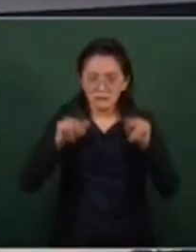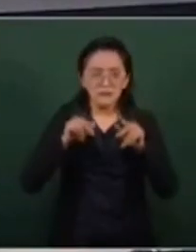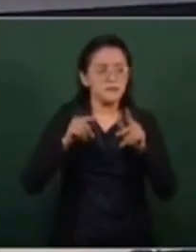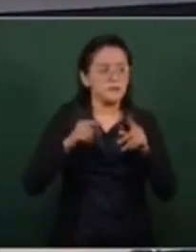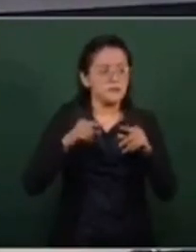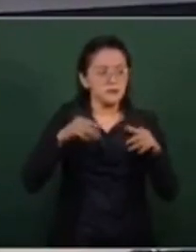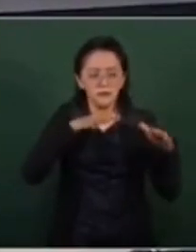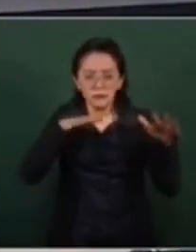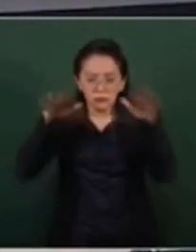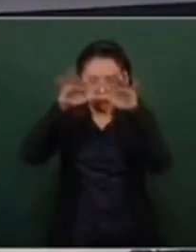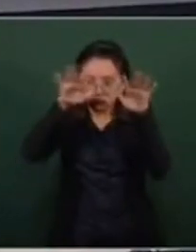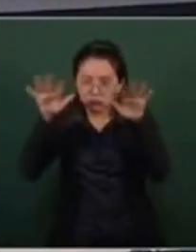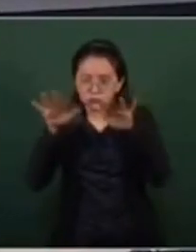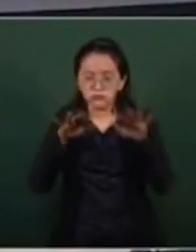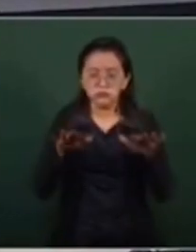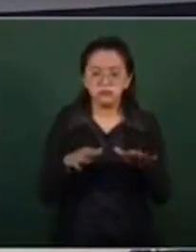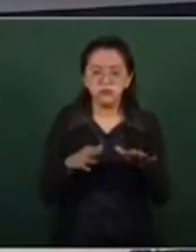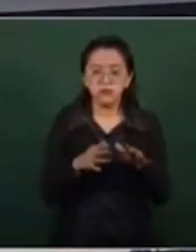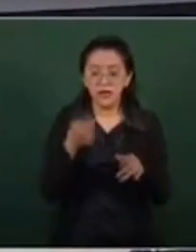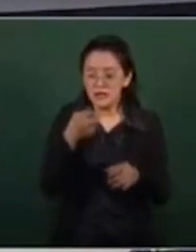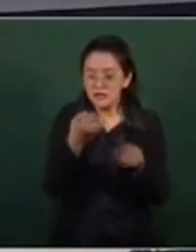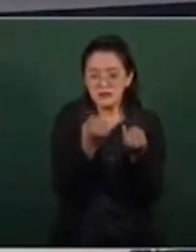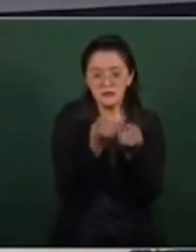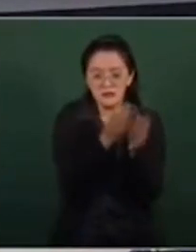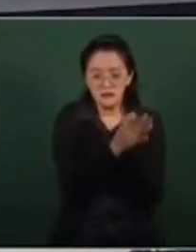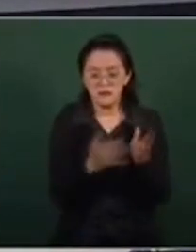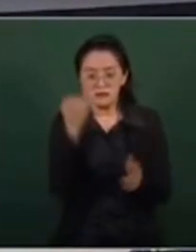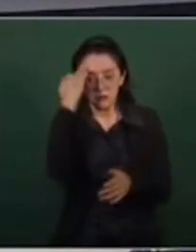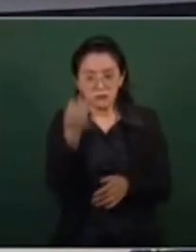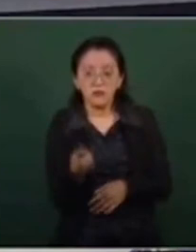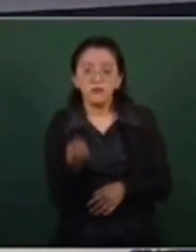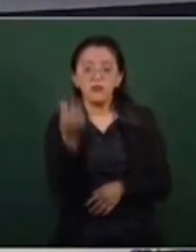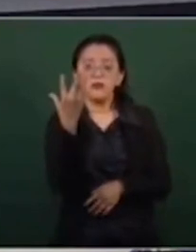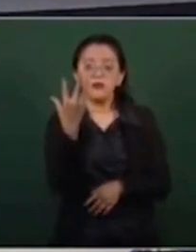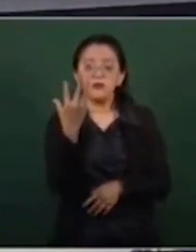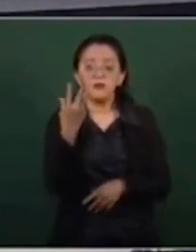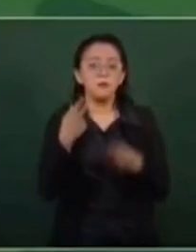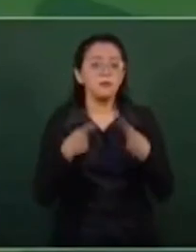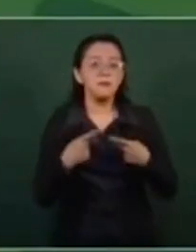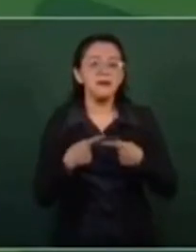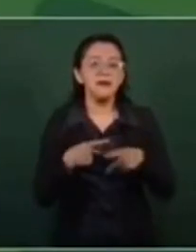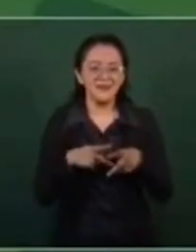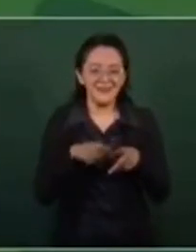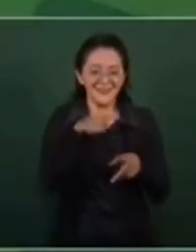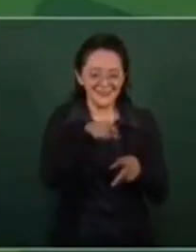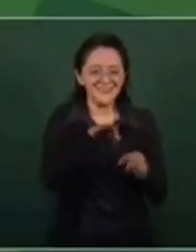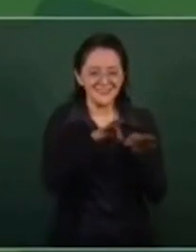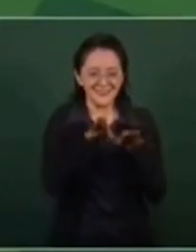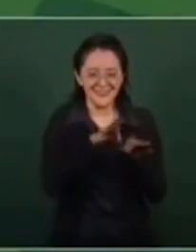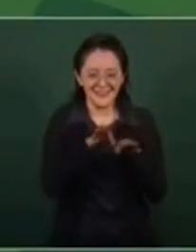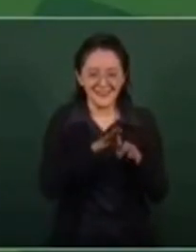cuánto tiempo lo resolvimos por los trabajadores de la Comisión Federal de Electricidad. En una semana.